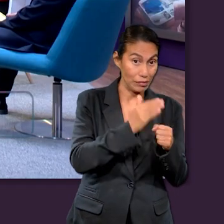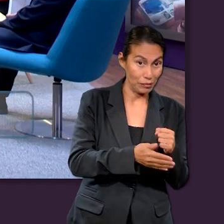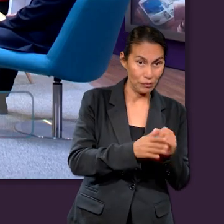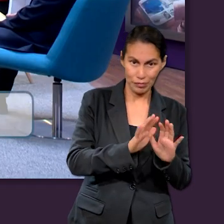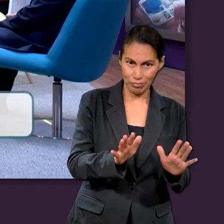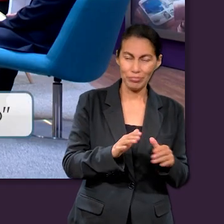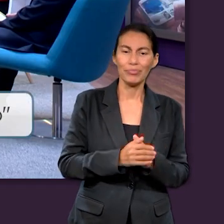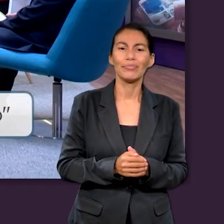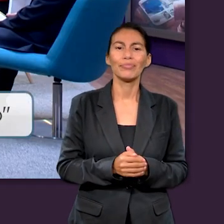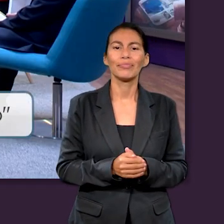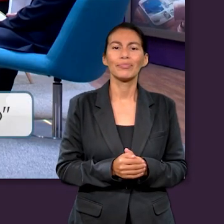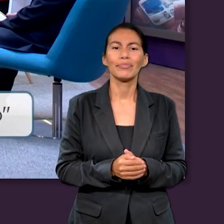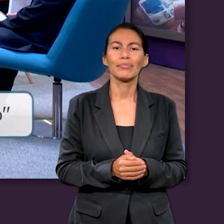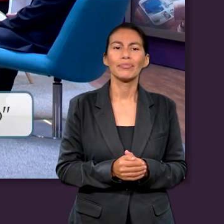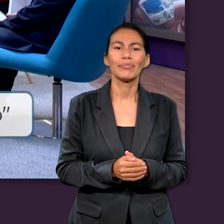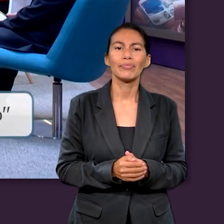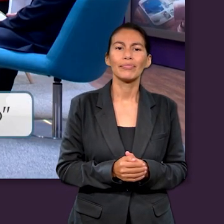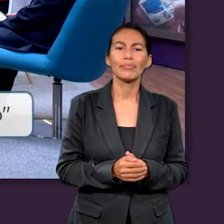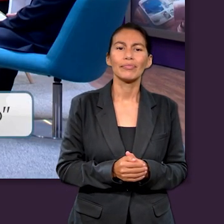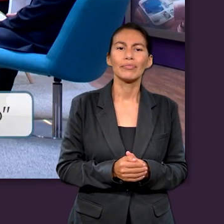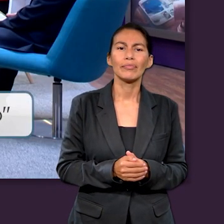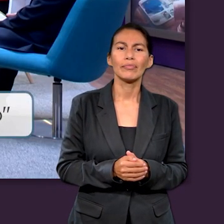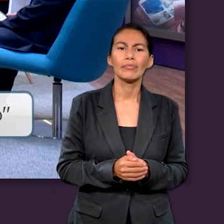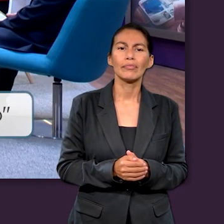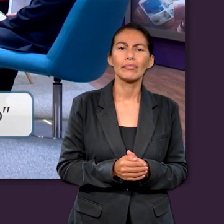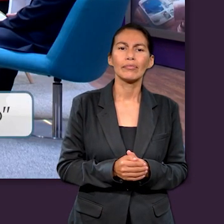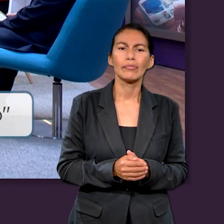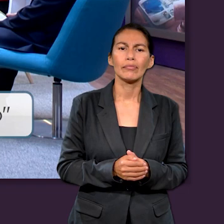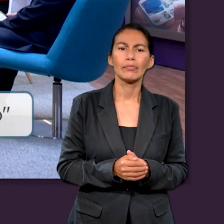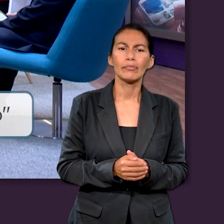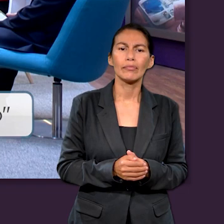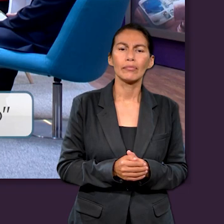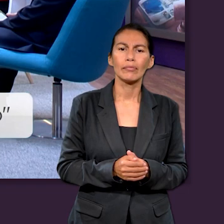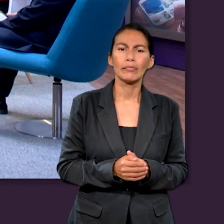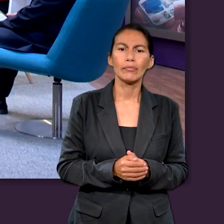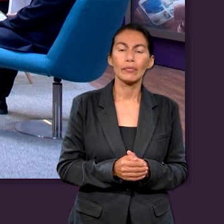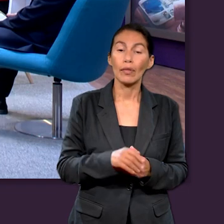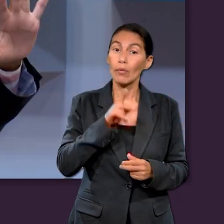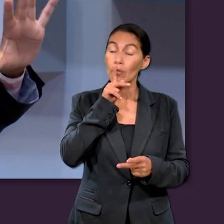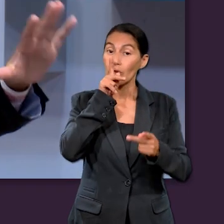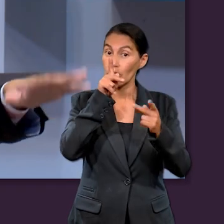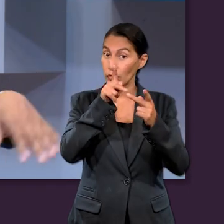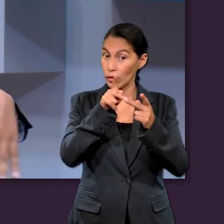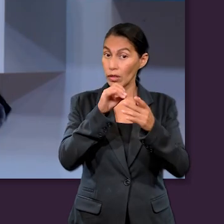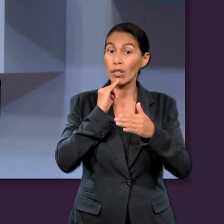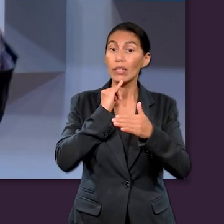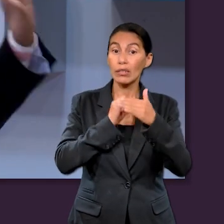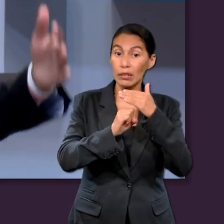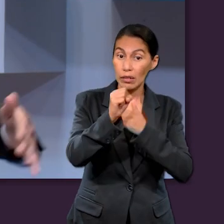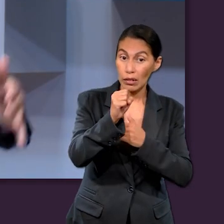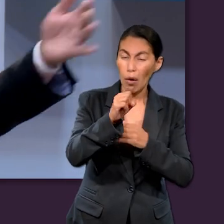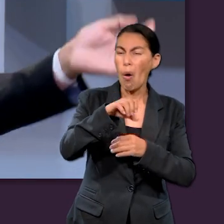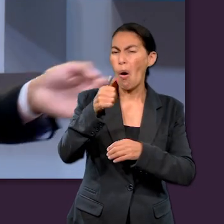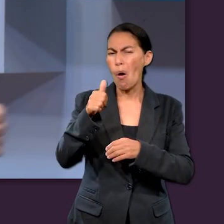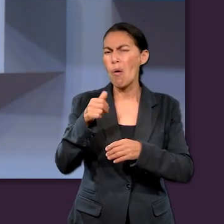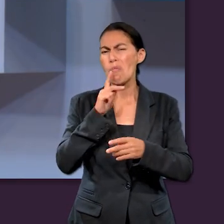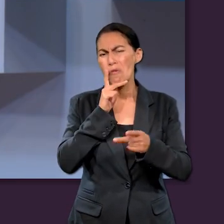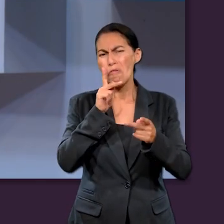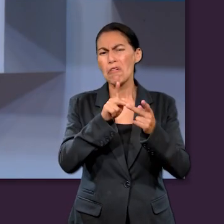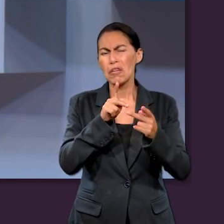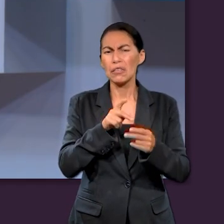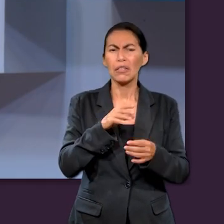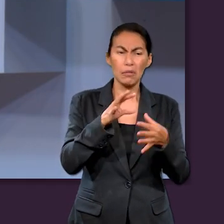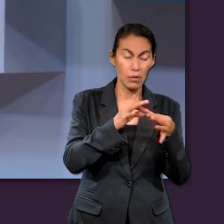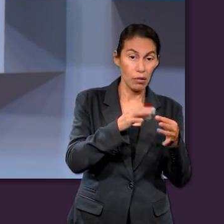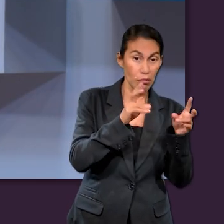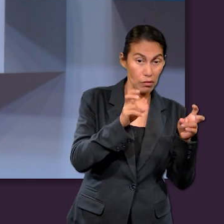esta lección. Y después de el profeta Isaías, hubieron más profetas que hablaron